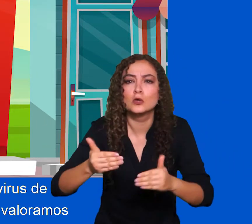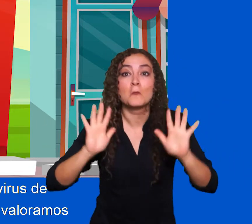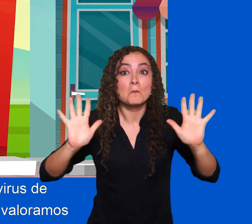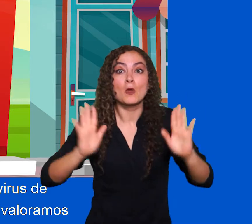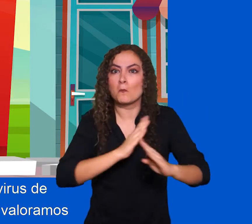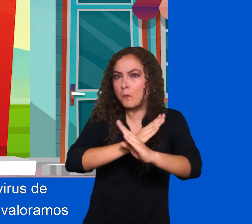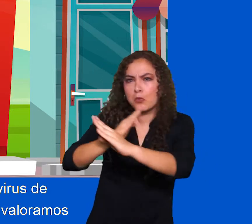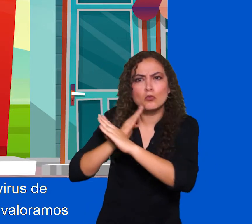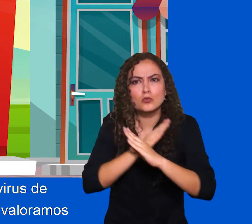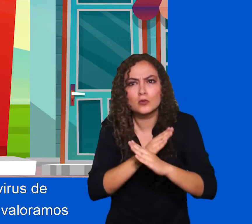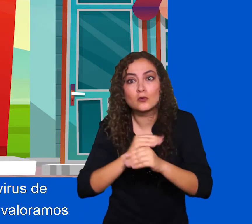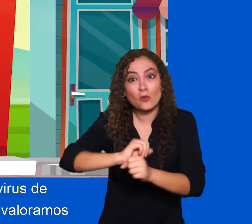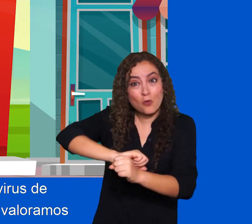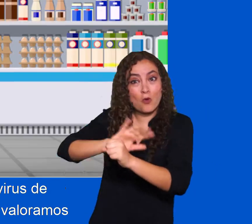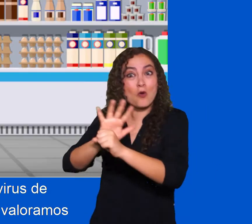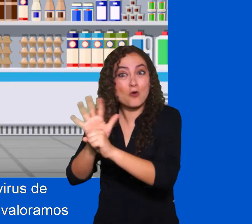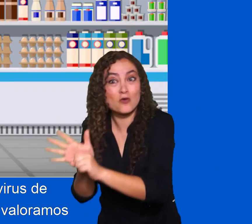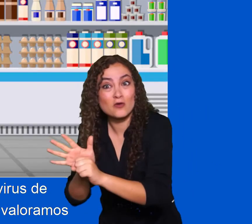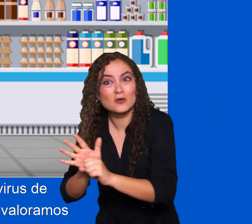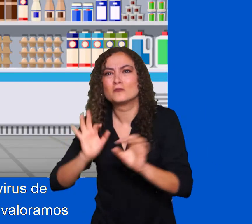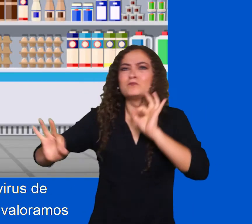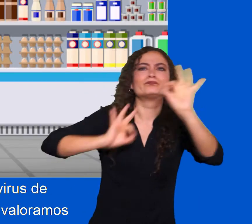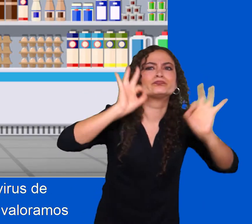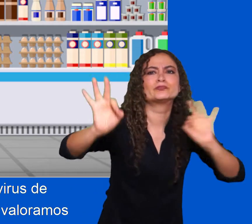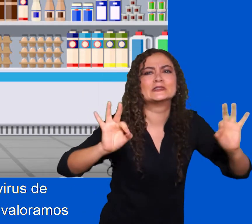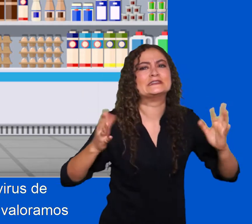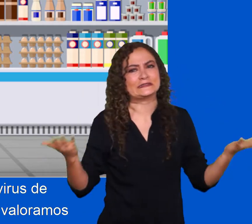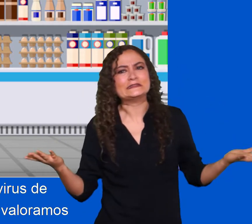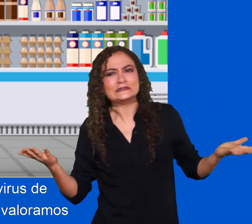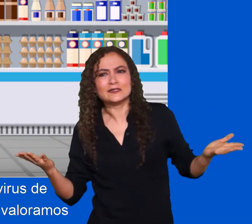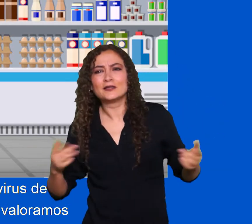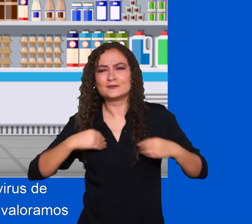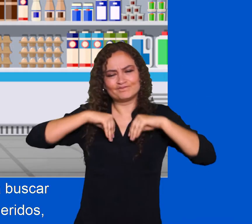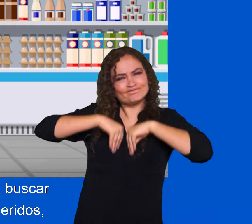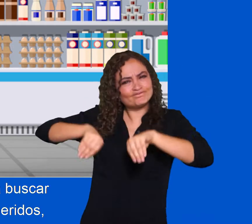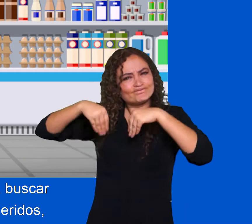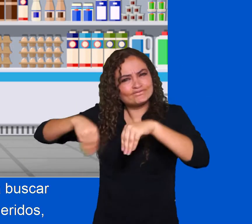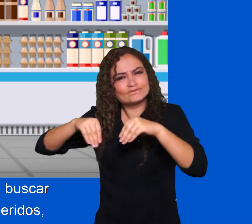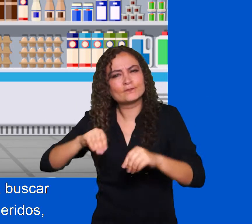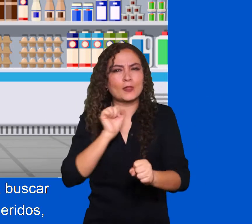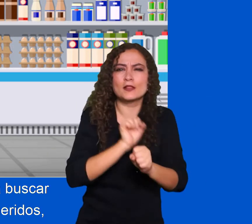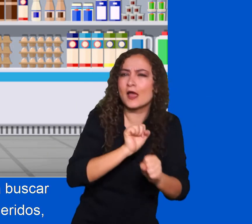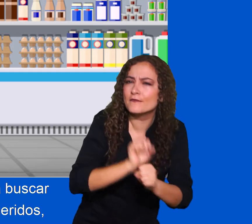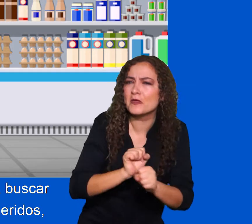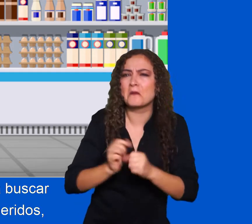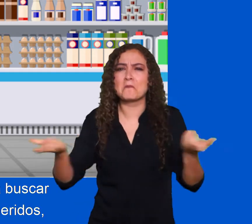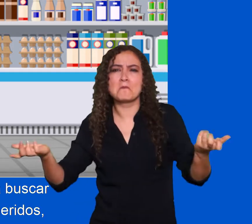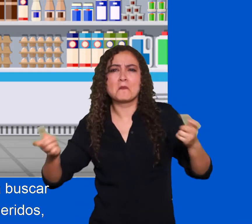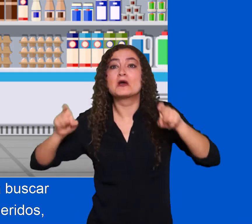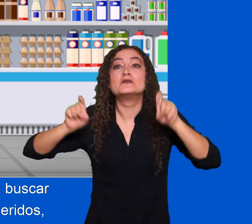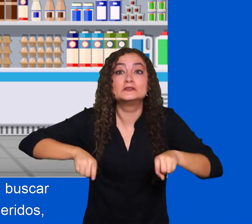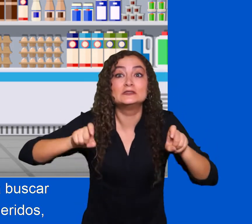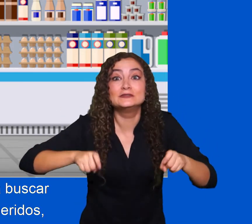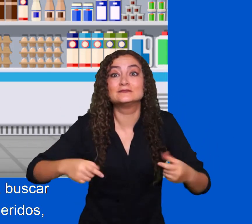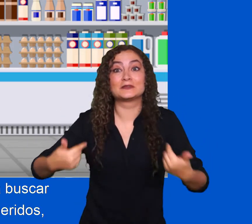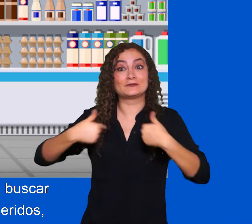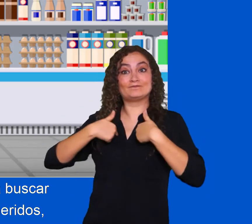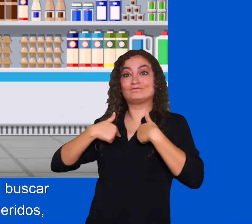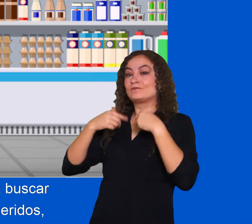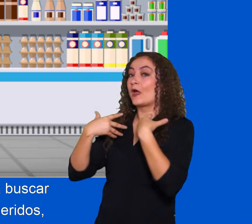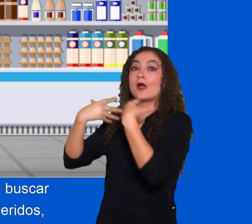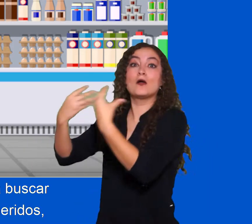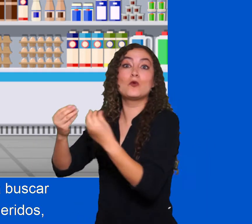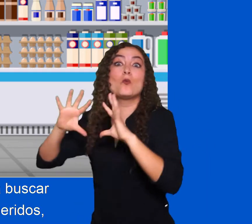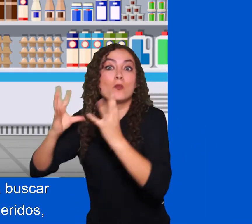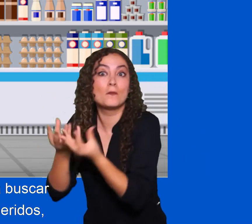ante el virus de la COVID-19. Entendemos tu necesidad y valoramos el esfuerzo que haces al arriesgarte a buscar un mejor